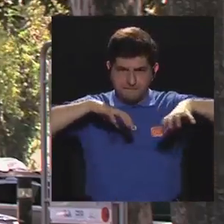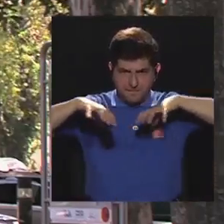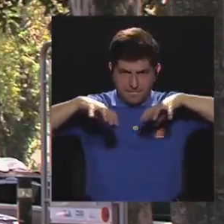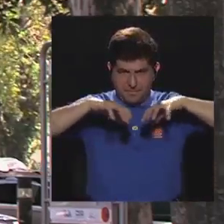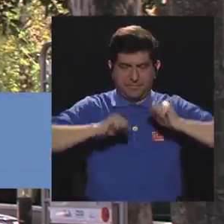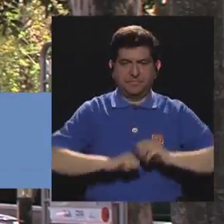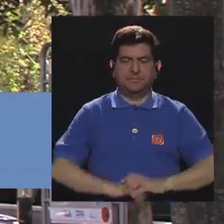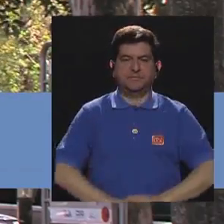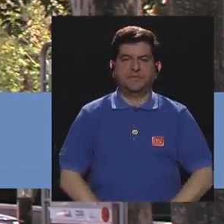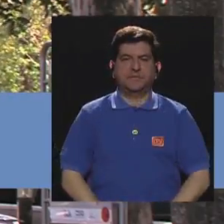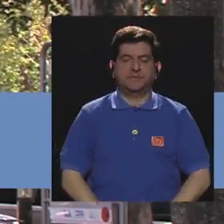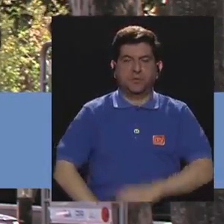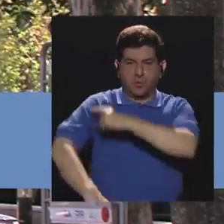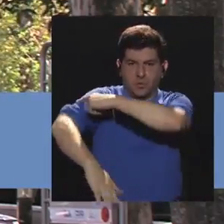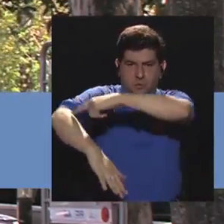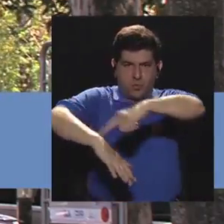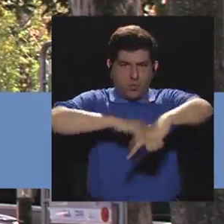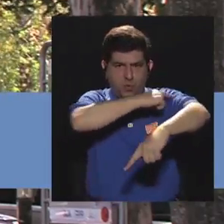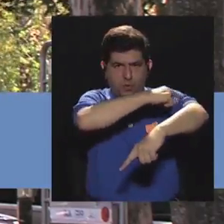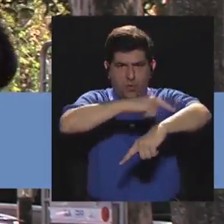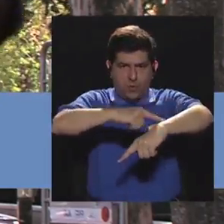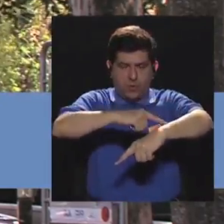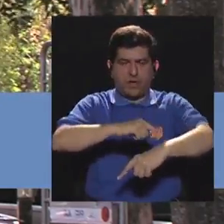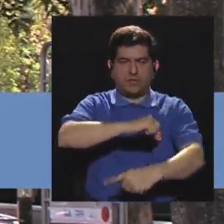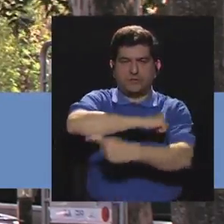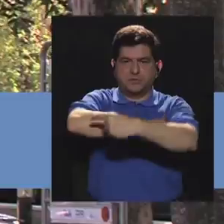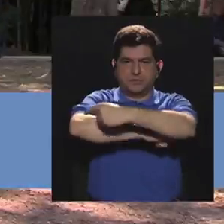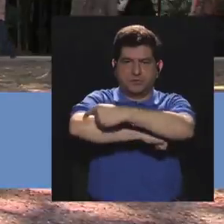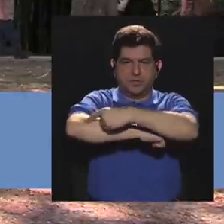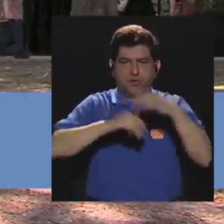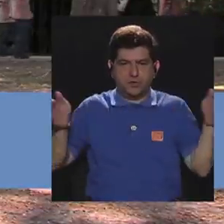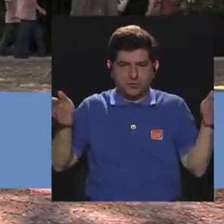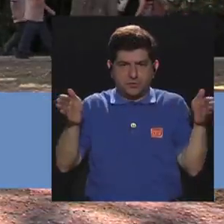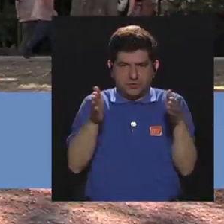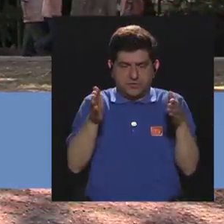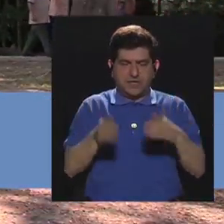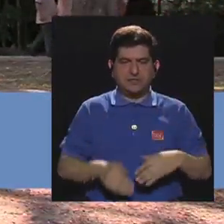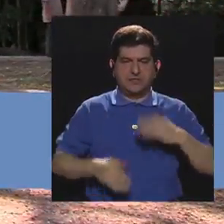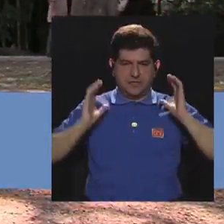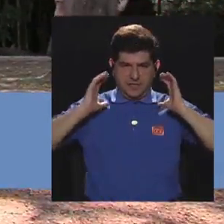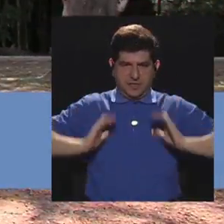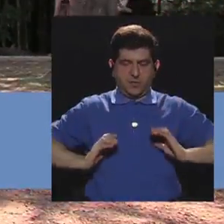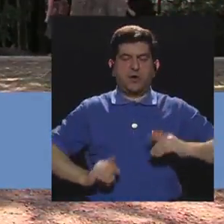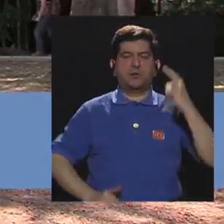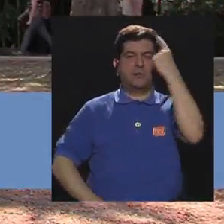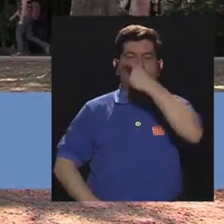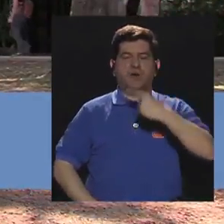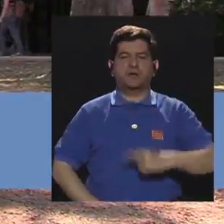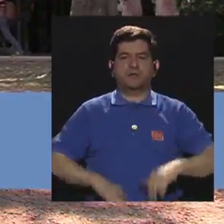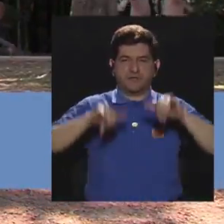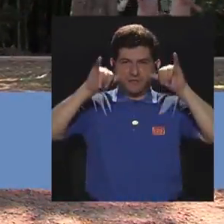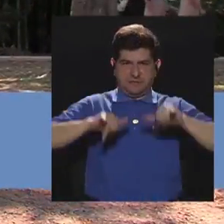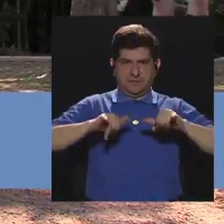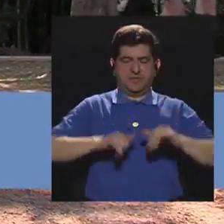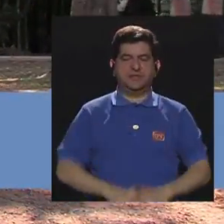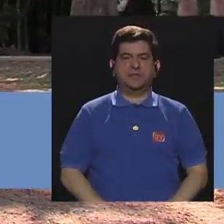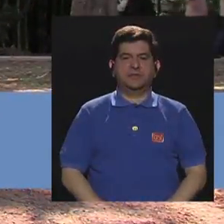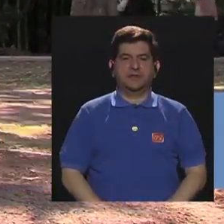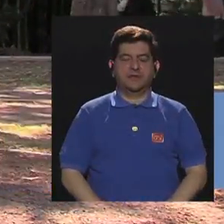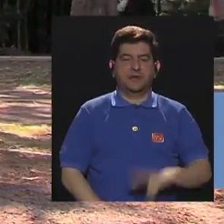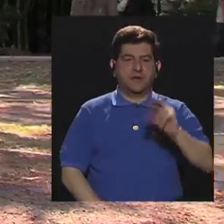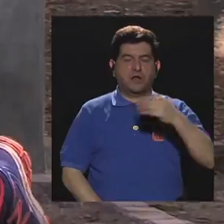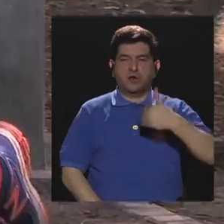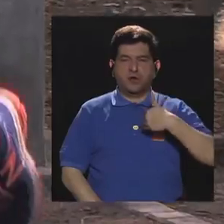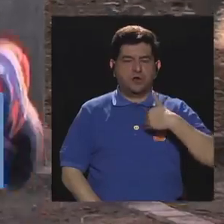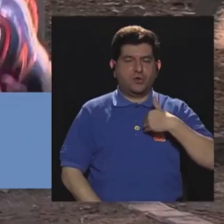donde los brazos, los codos se dirigen más que todo al cuerpo y la cabeza siempre está recta. Vamos a tratar de que la parte de abajo no